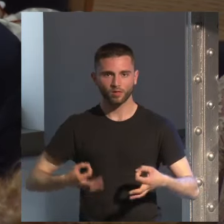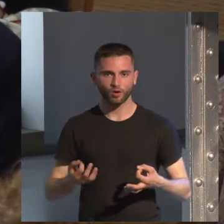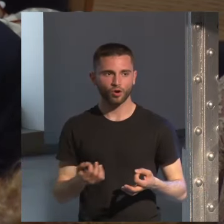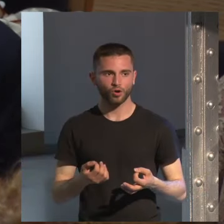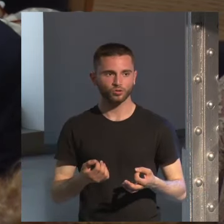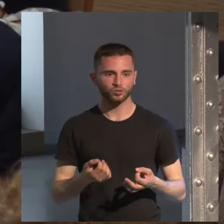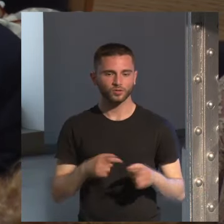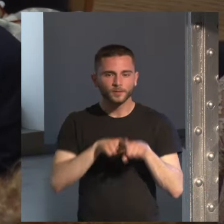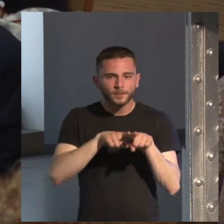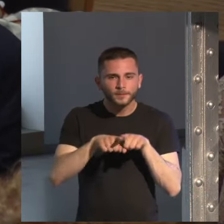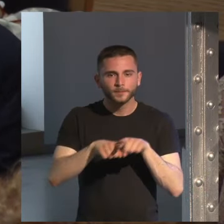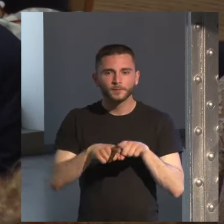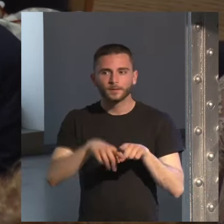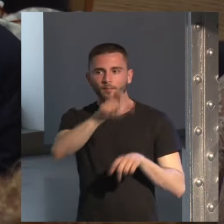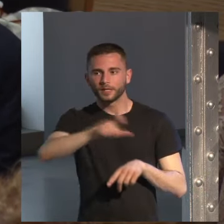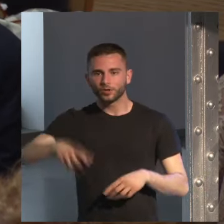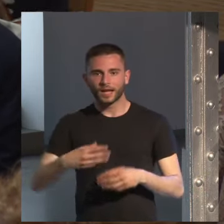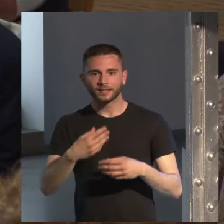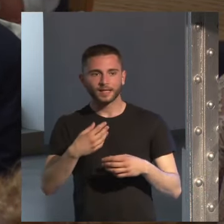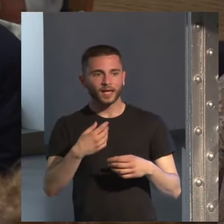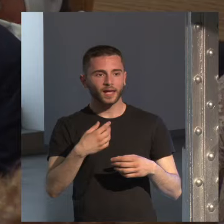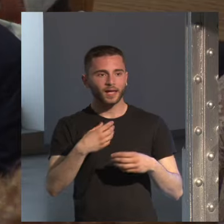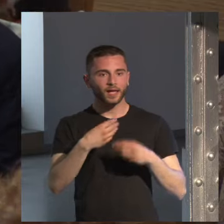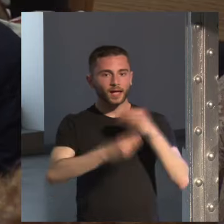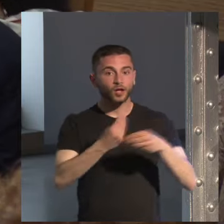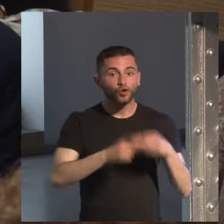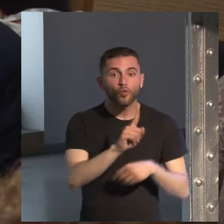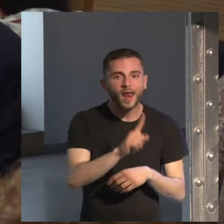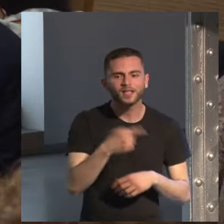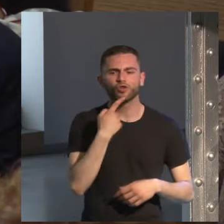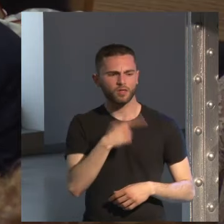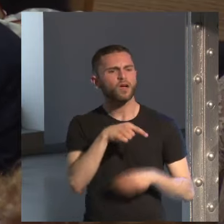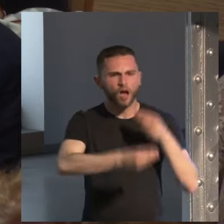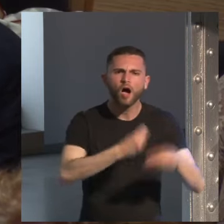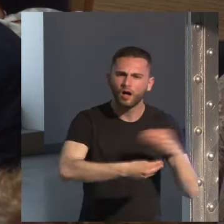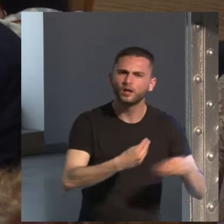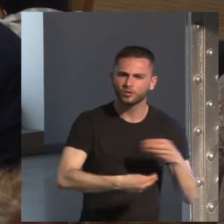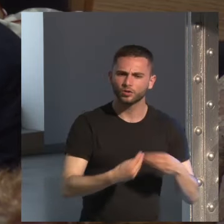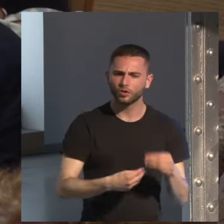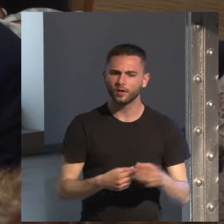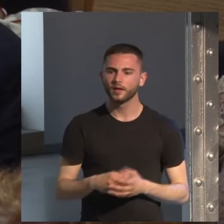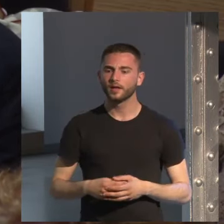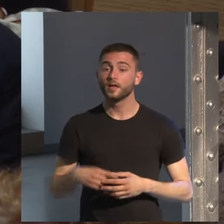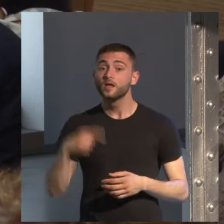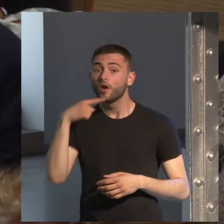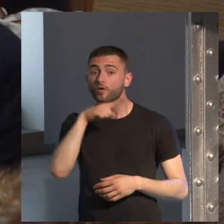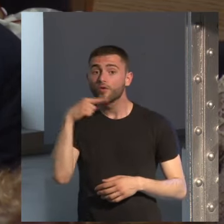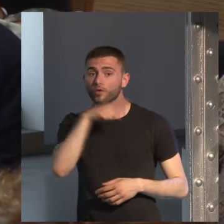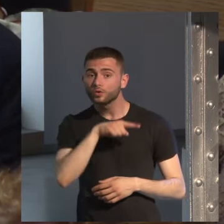algo que no ha hecho entonces me parece un personaje que a día de hoy incluso en Rusia sigue siendo un